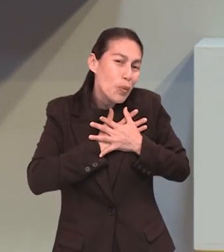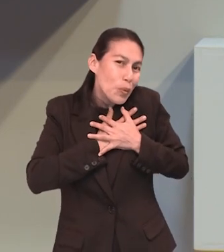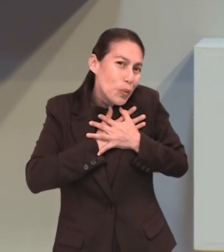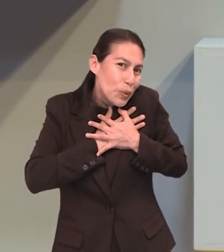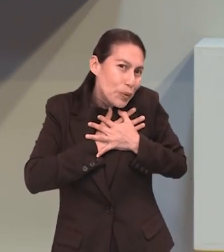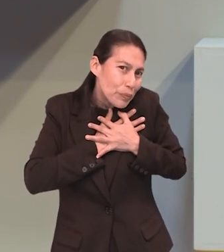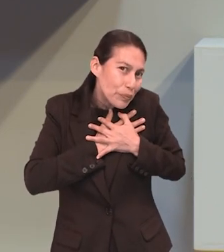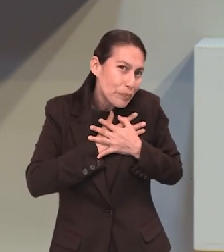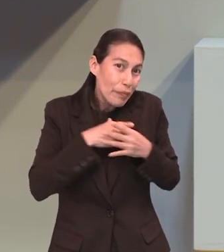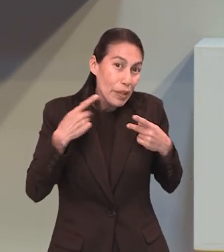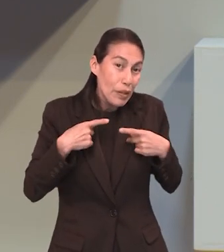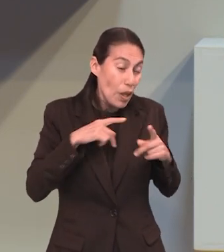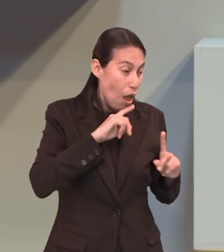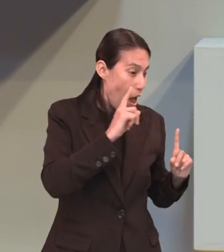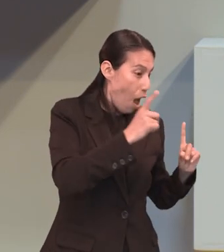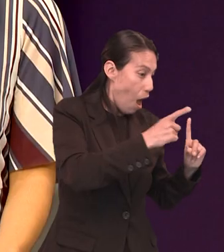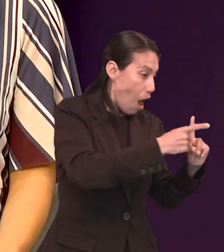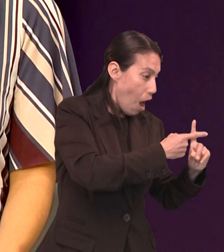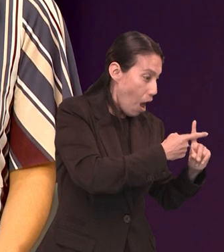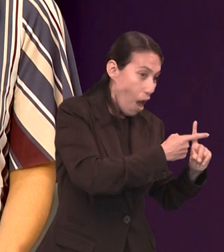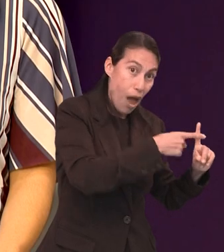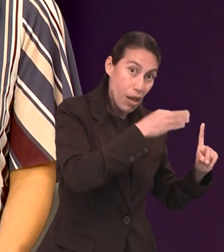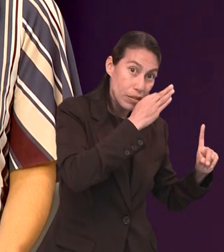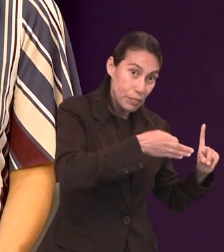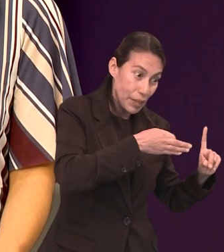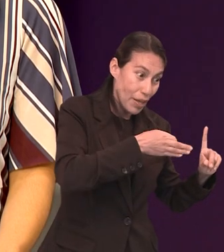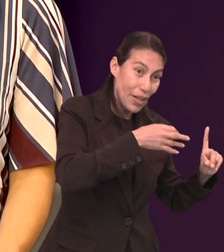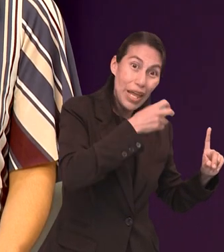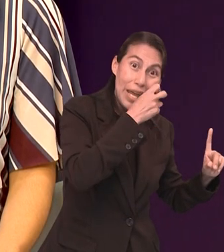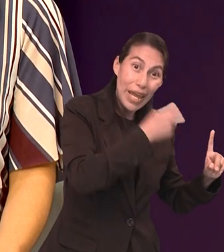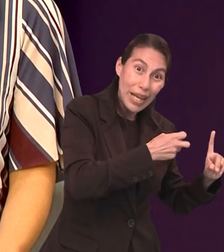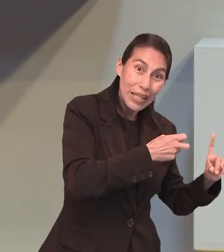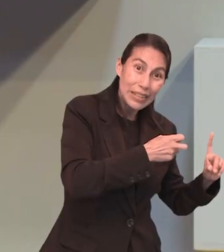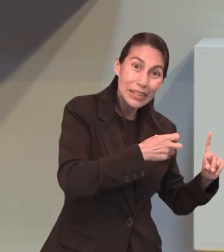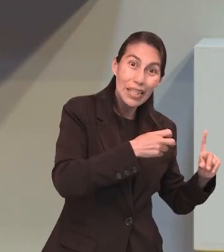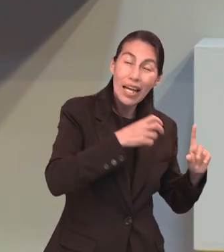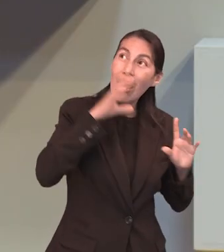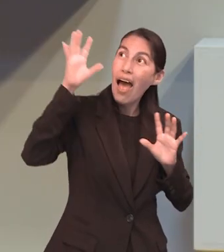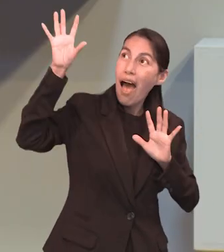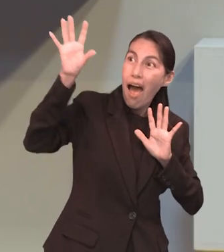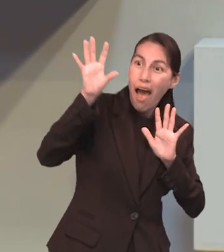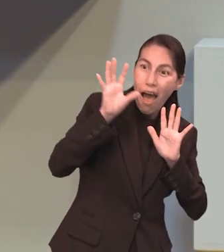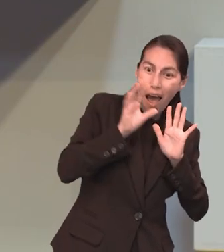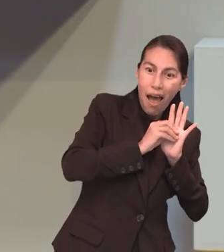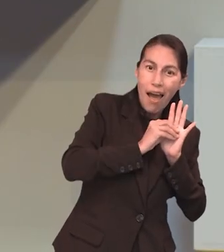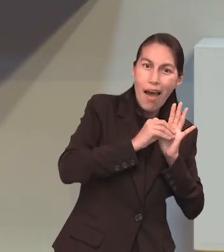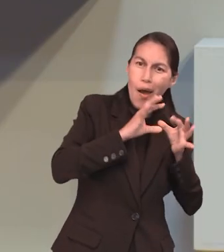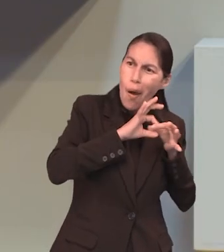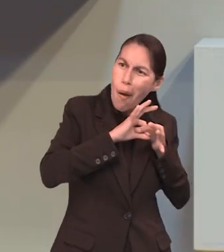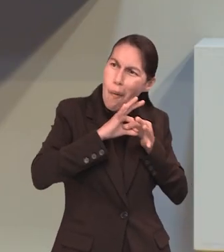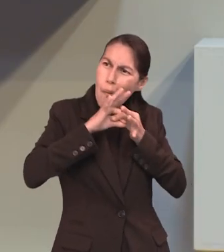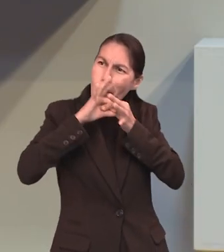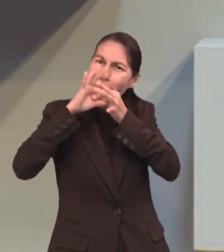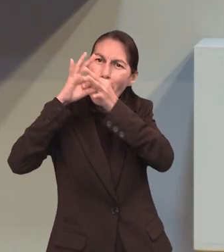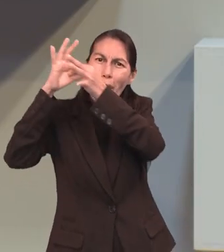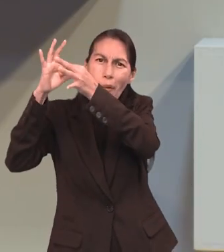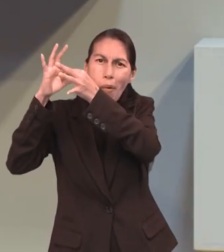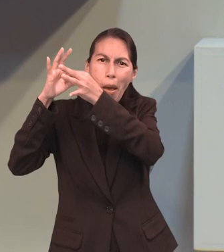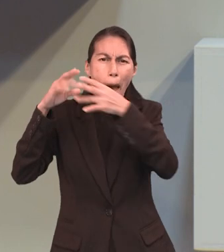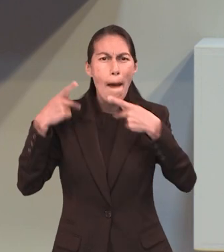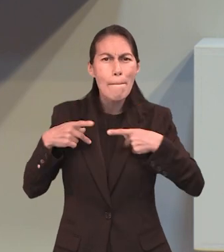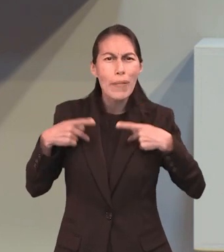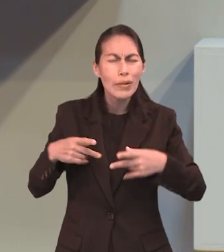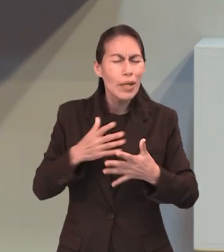A la luz del Calvario se verá que la ley del amor autorrenunciante es la ley de la vida para la tierra